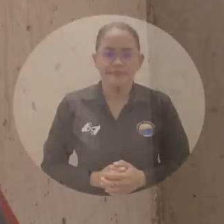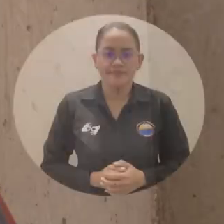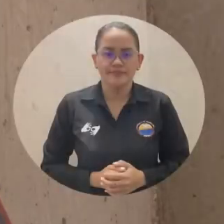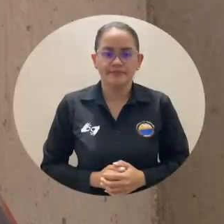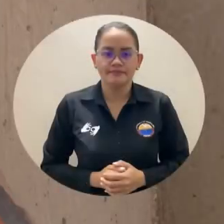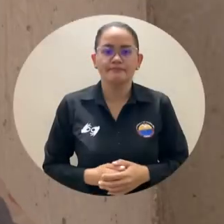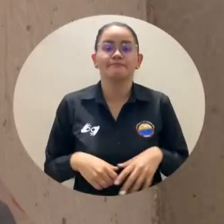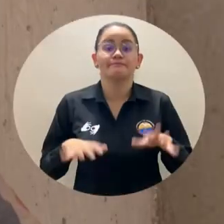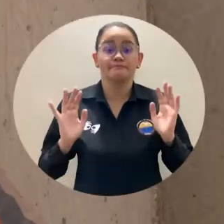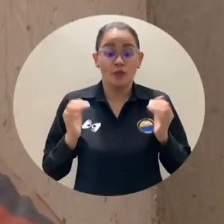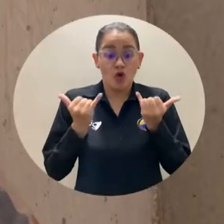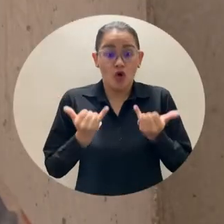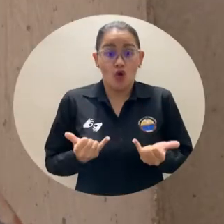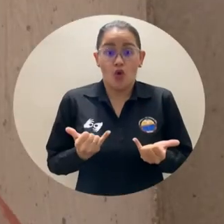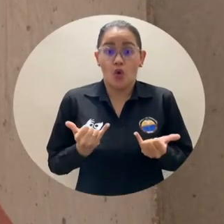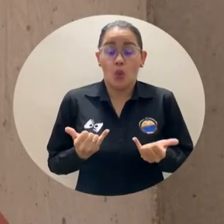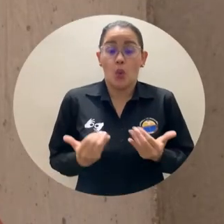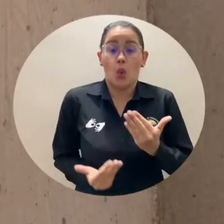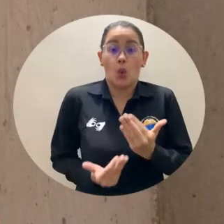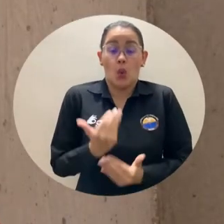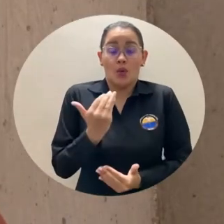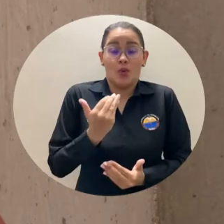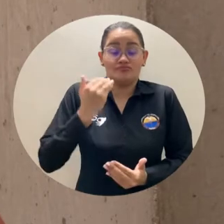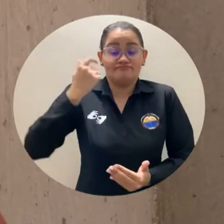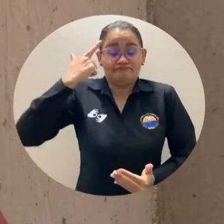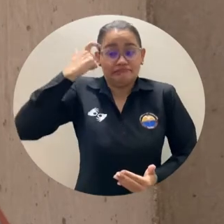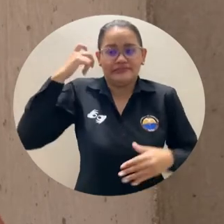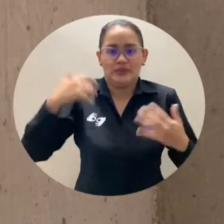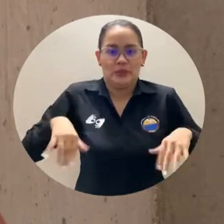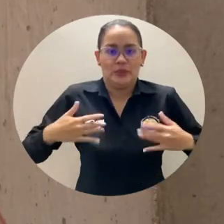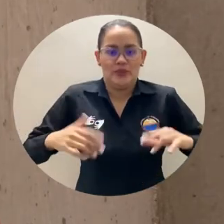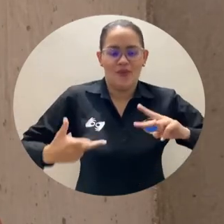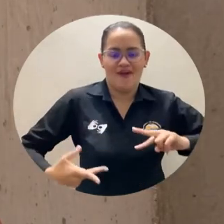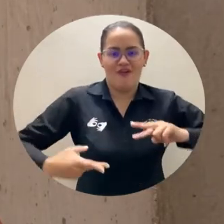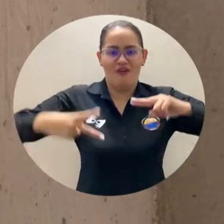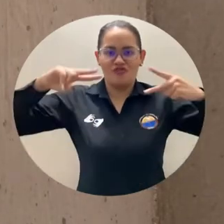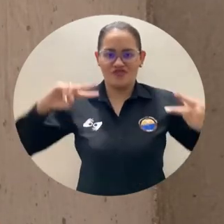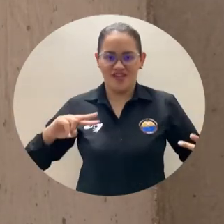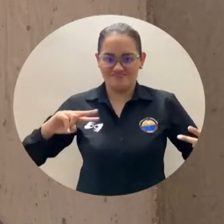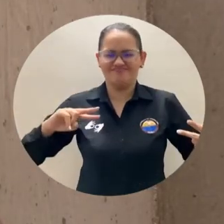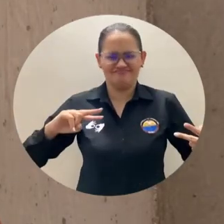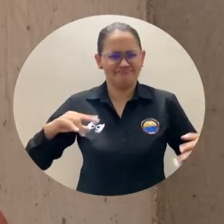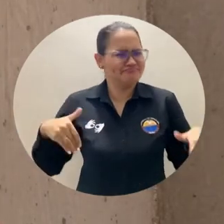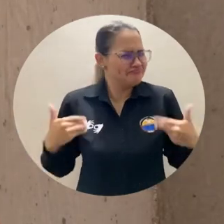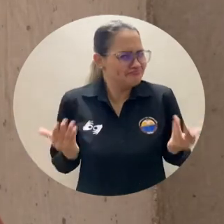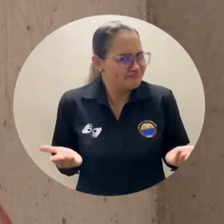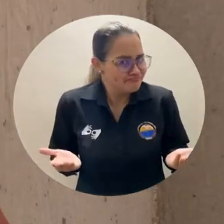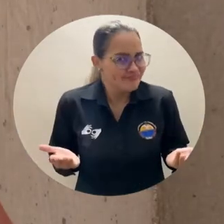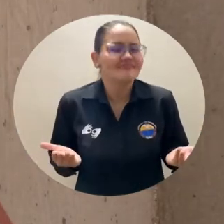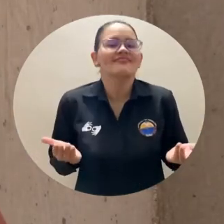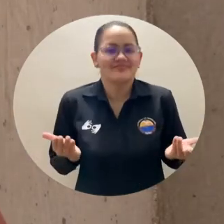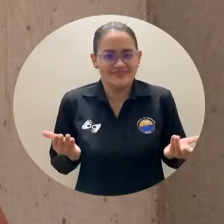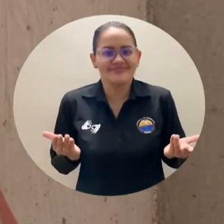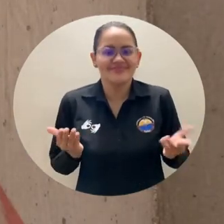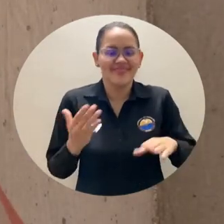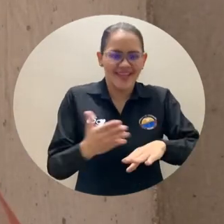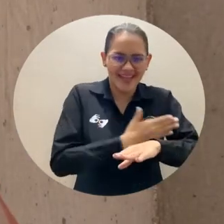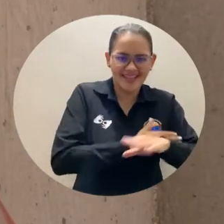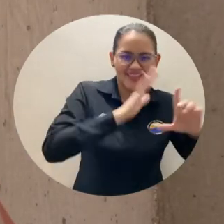Hoy se nos presenta un nuevo reto y es el inverso, es a partir de venir